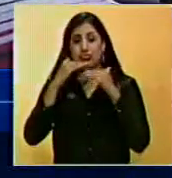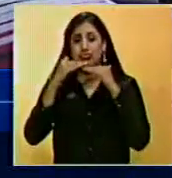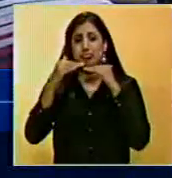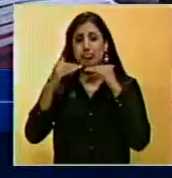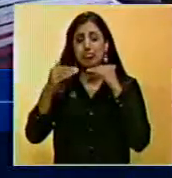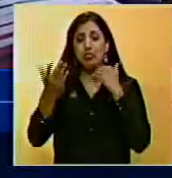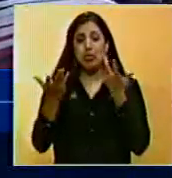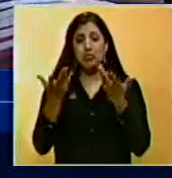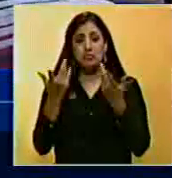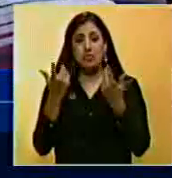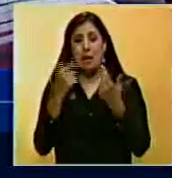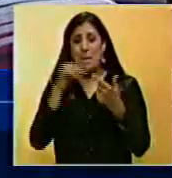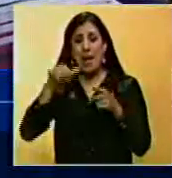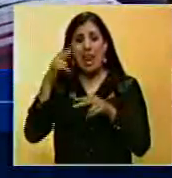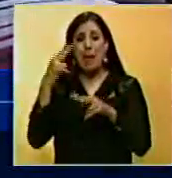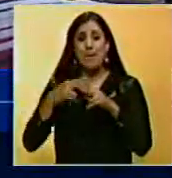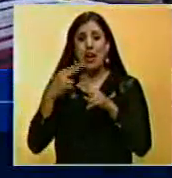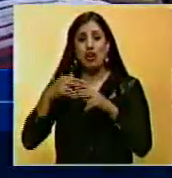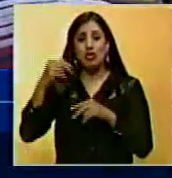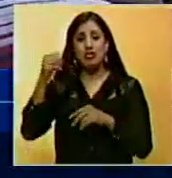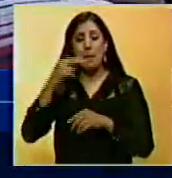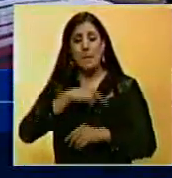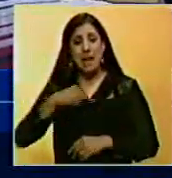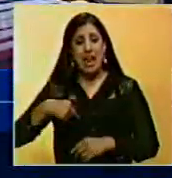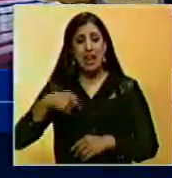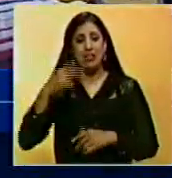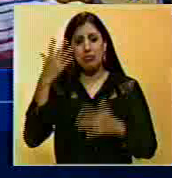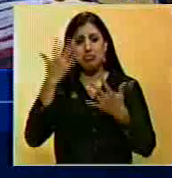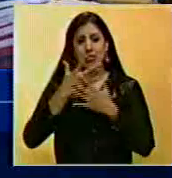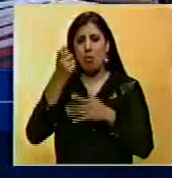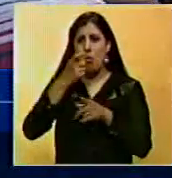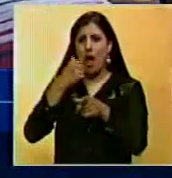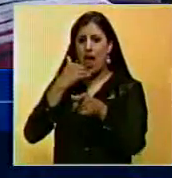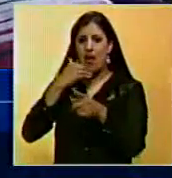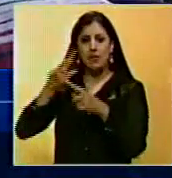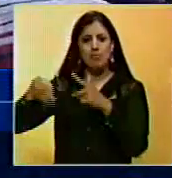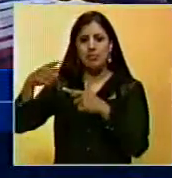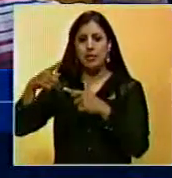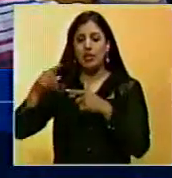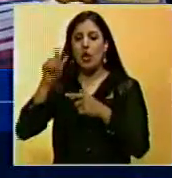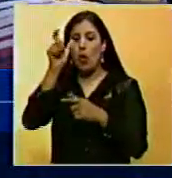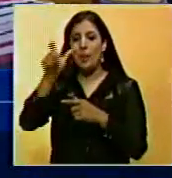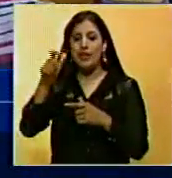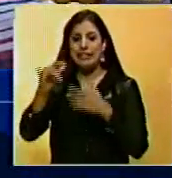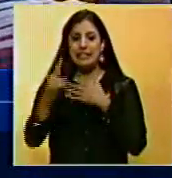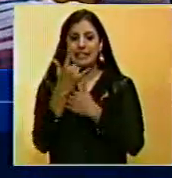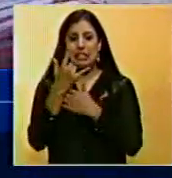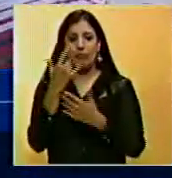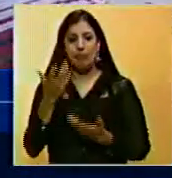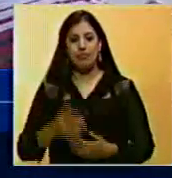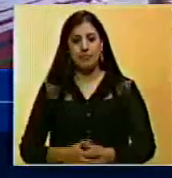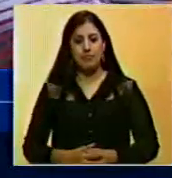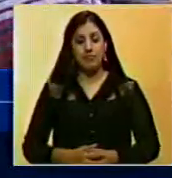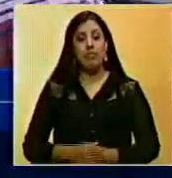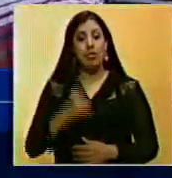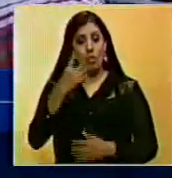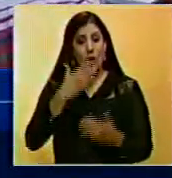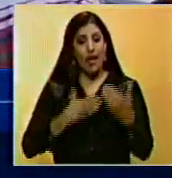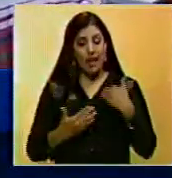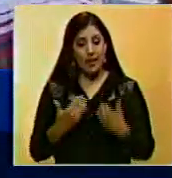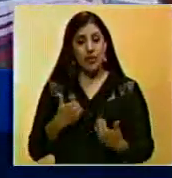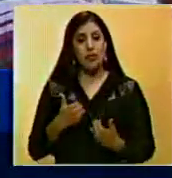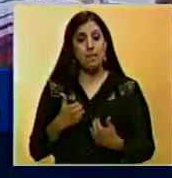mala, tantos ladrones, para mí que estaban cazando algo y casualmente les tocó a ellos. Hay un herido